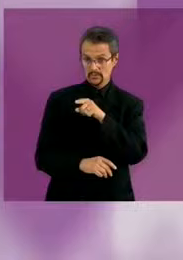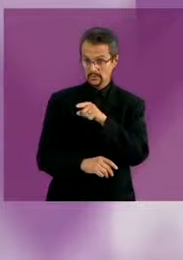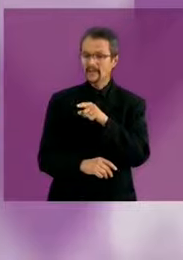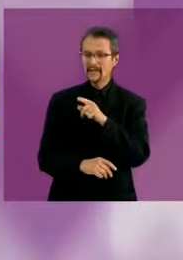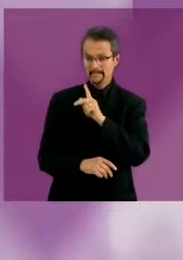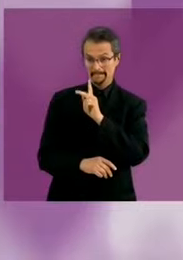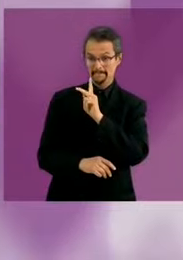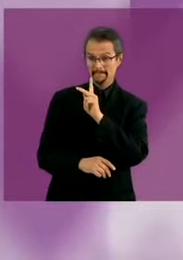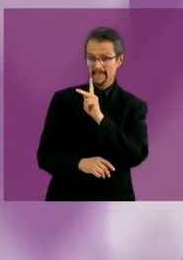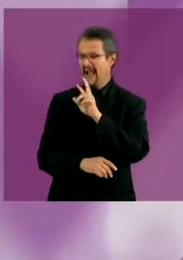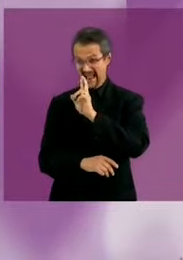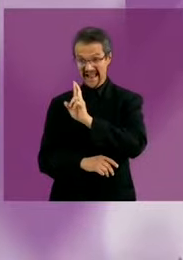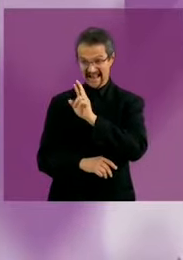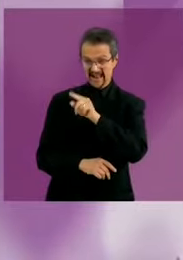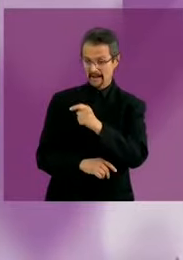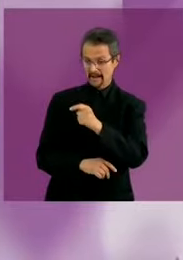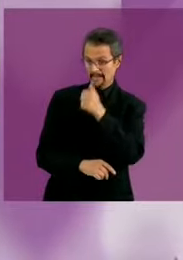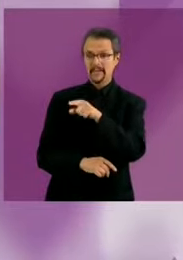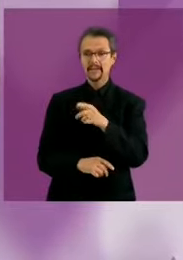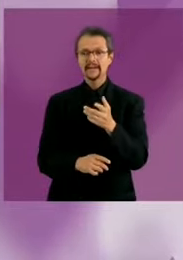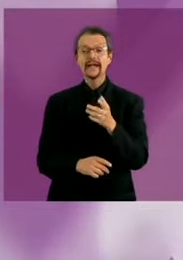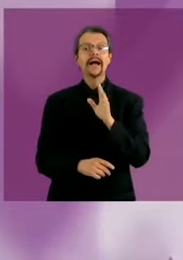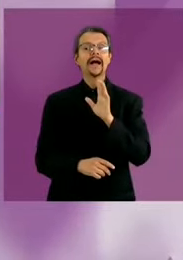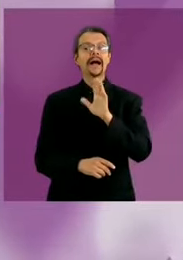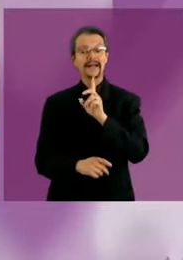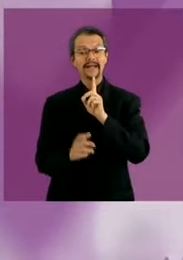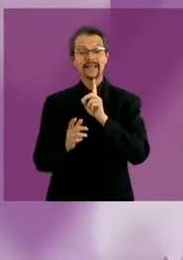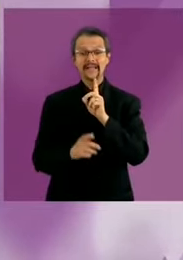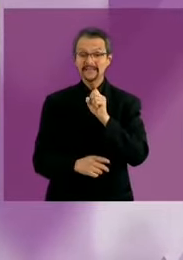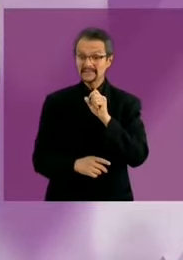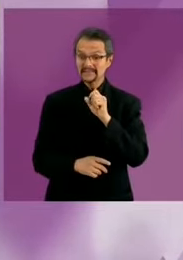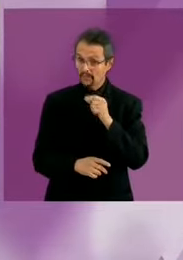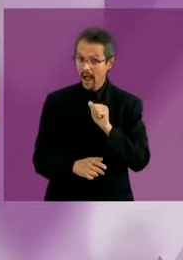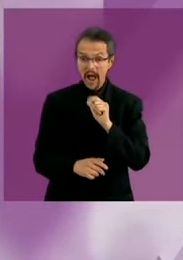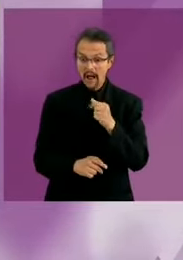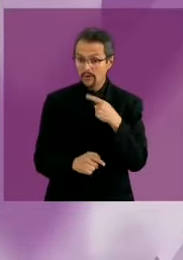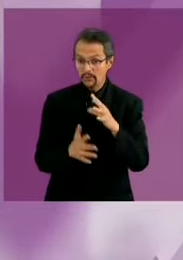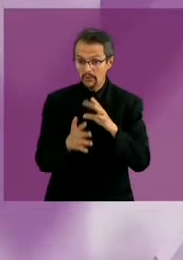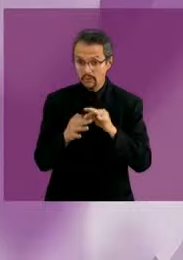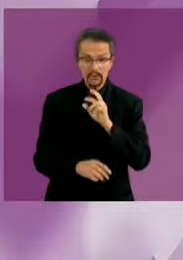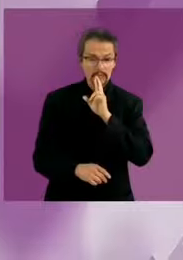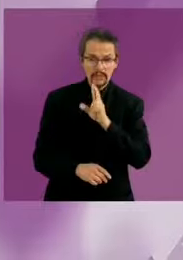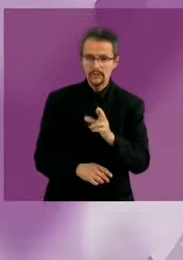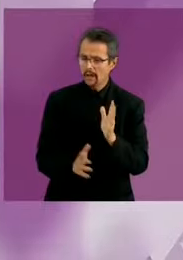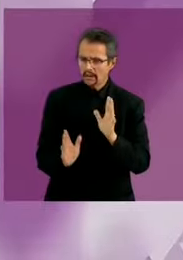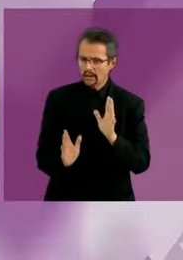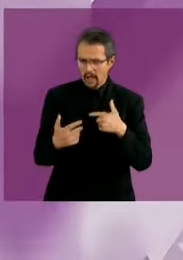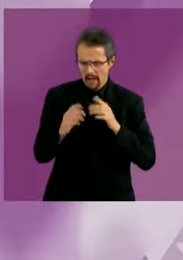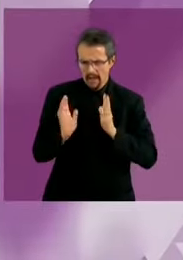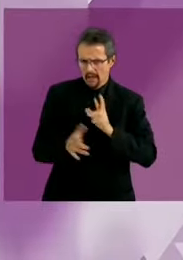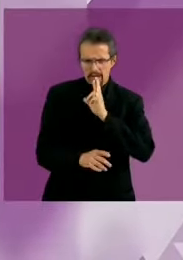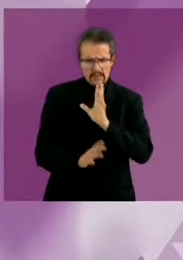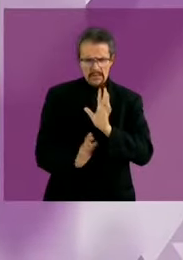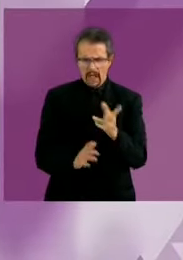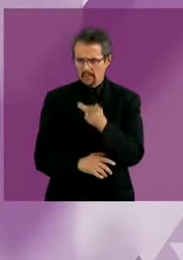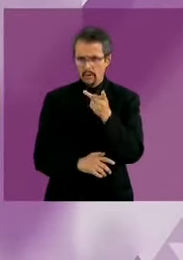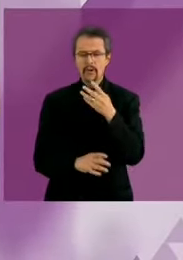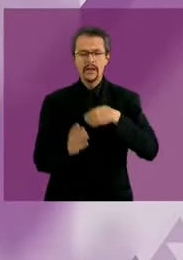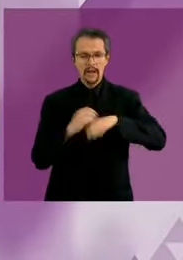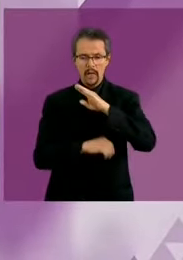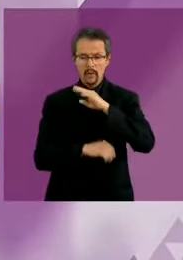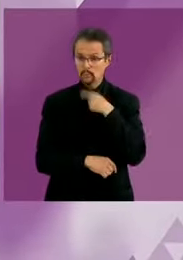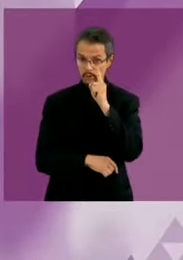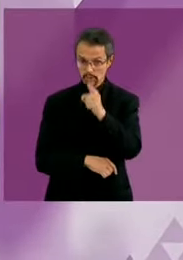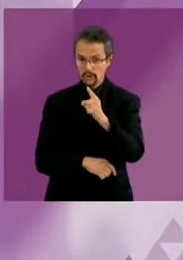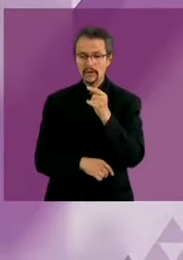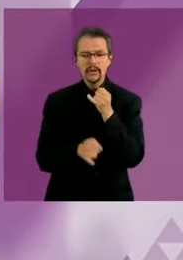30 segundos. ¿Quiere agregar algo más sobre este tema o prefiere no? Yo ya contesté y ahora le pregunto a Claudia. Hay información de